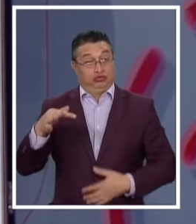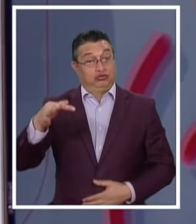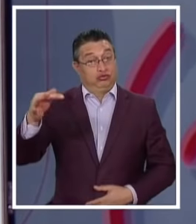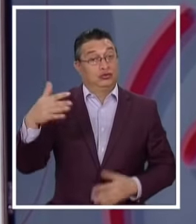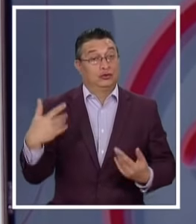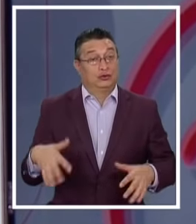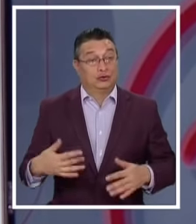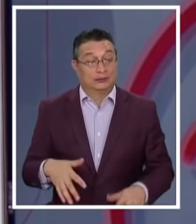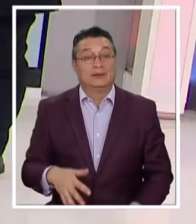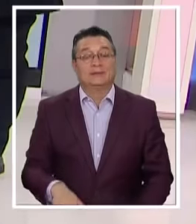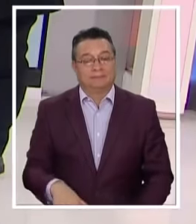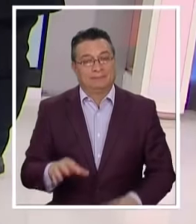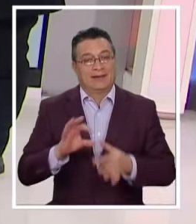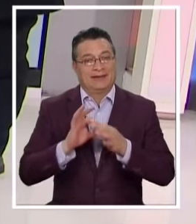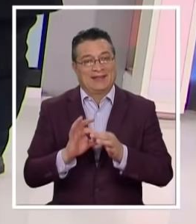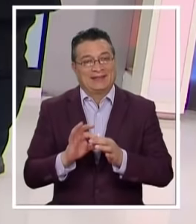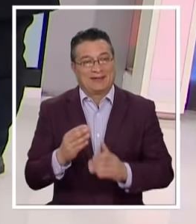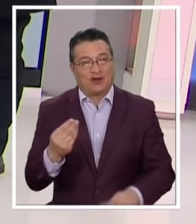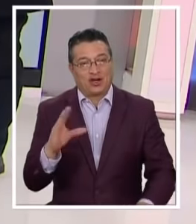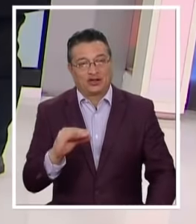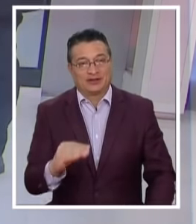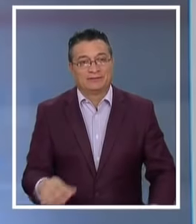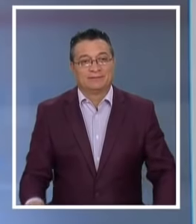Tal cual Kevin, muchas gracias Hasta la noche